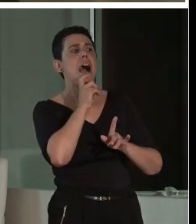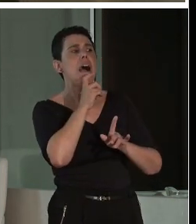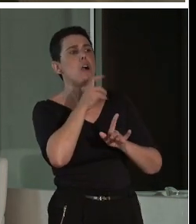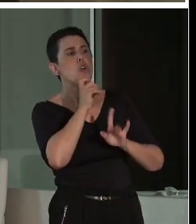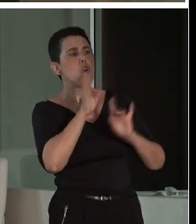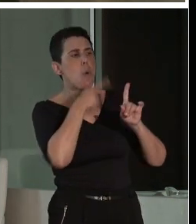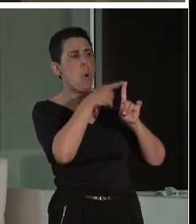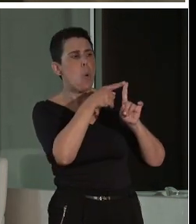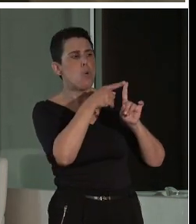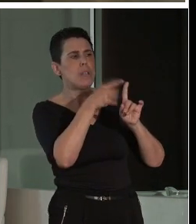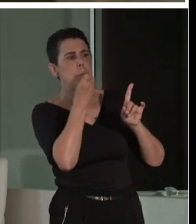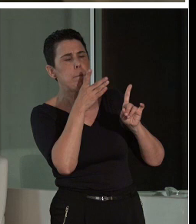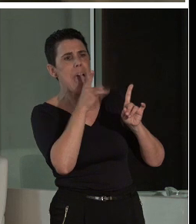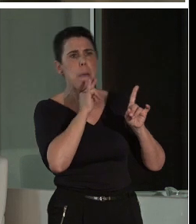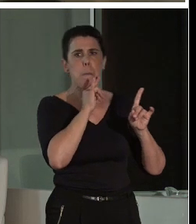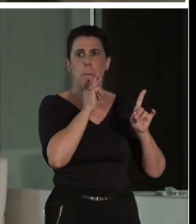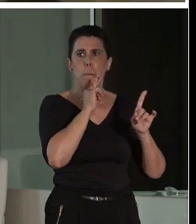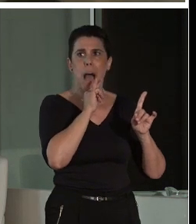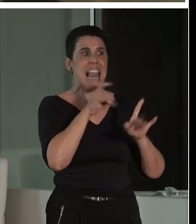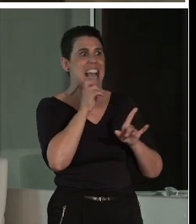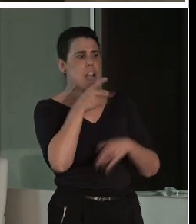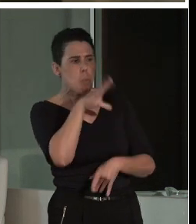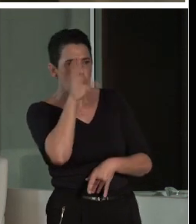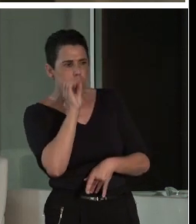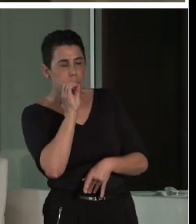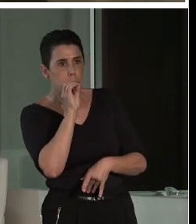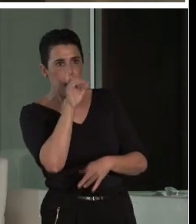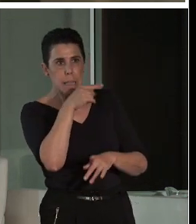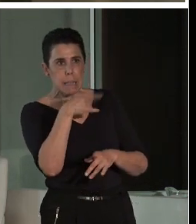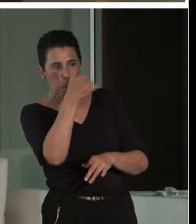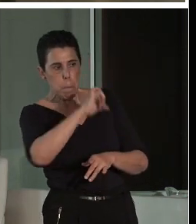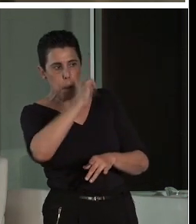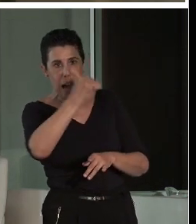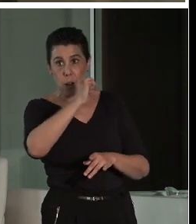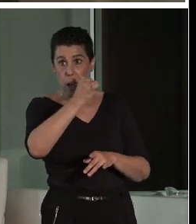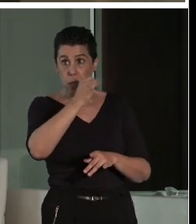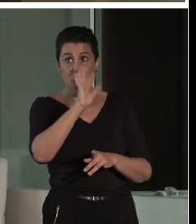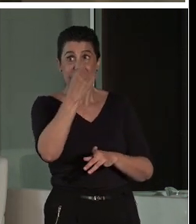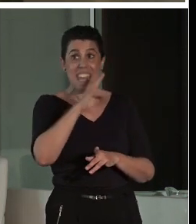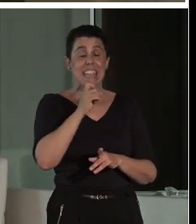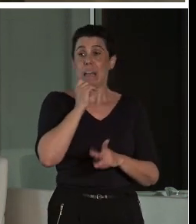se usa mal. Vamos a empezar a ver cómo se comprende y, por supuesto, vamos a ver cuál es su estado.